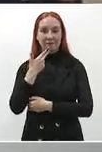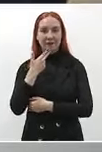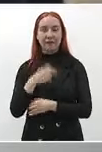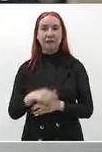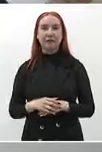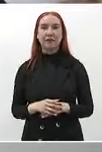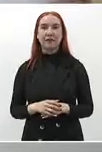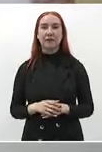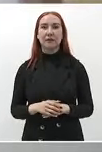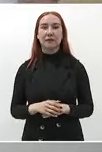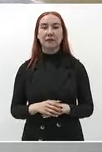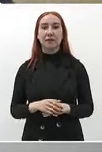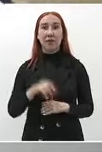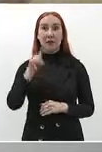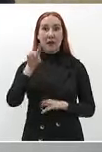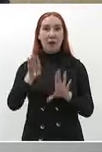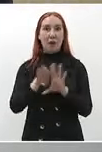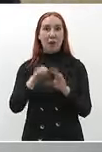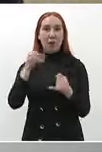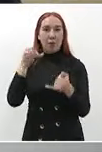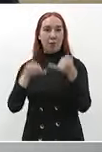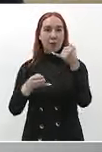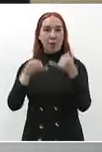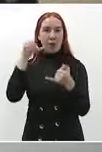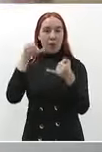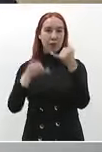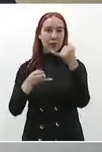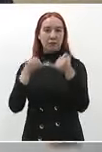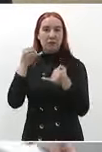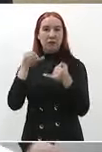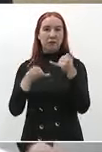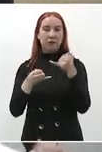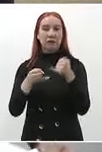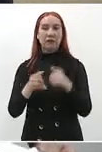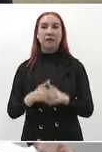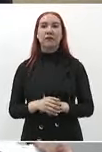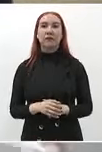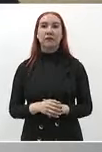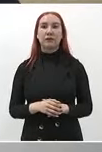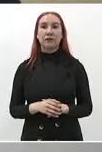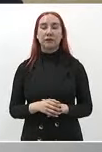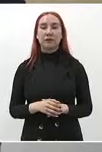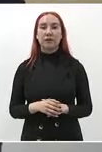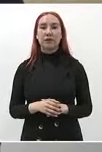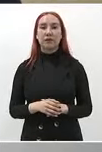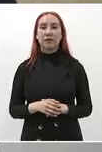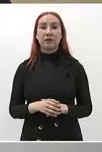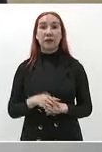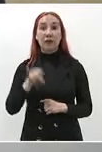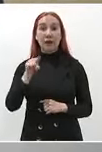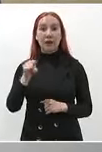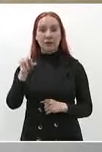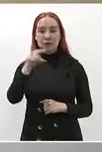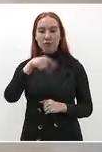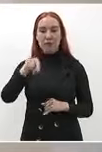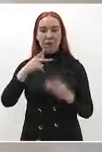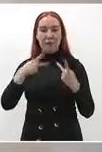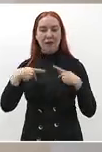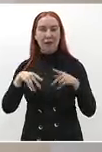populares y se invitaba al pueblo pero como la gente tenía miedo